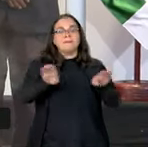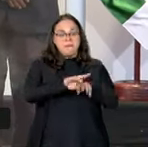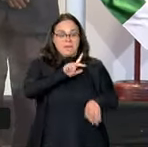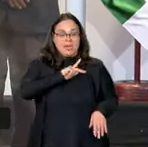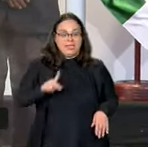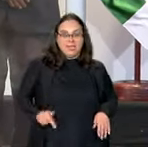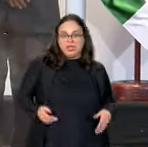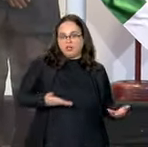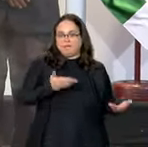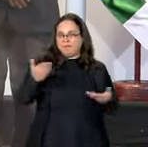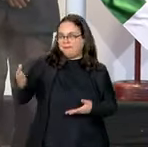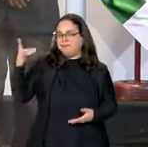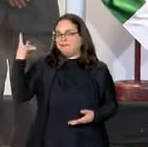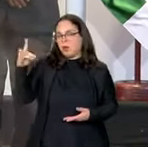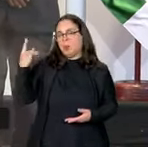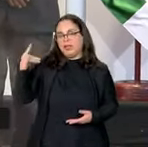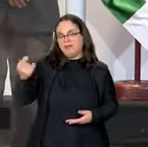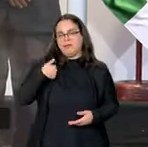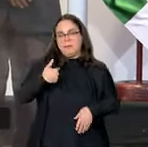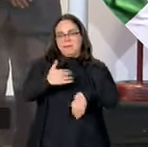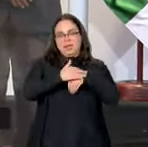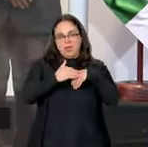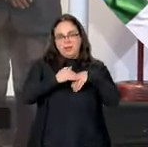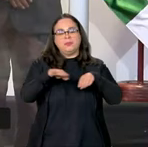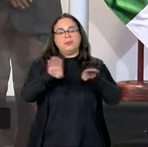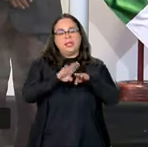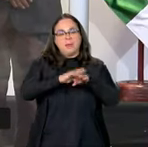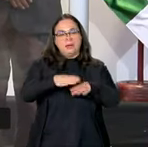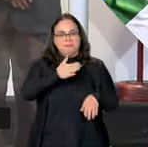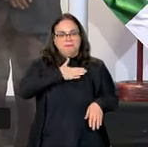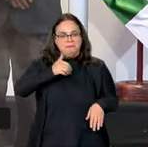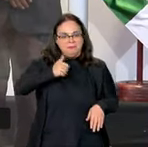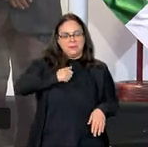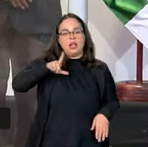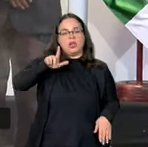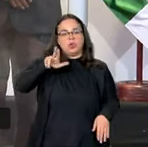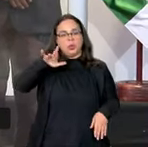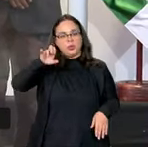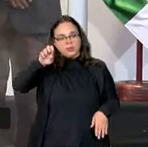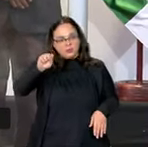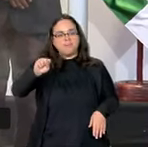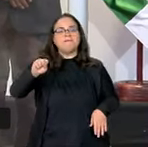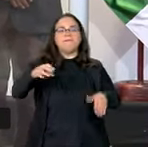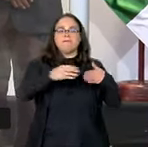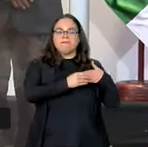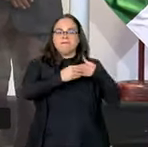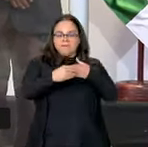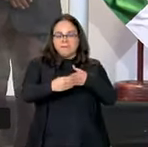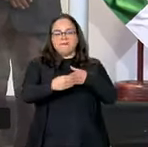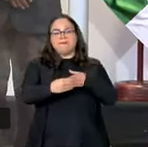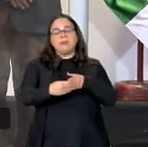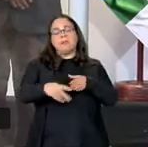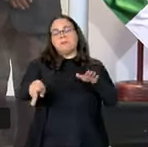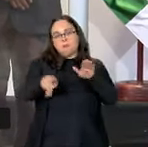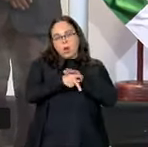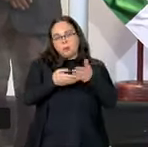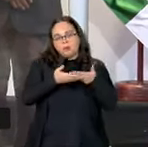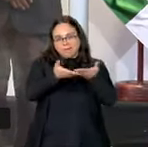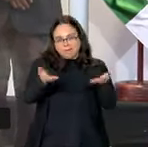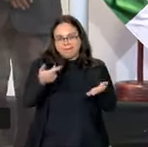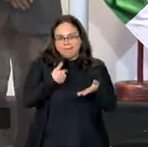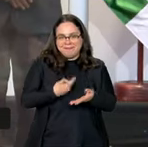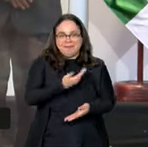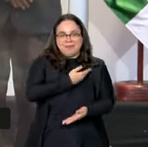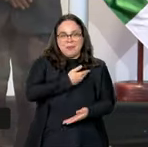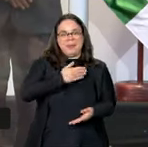Estado Plurinacional de Bolivia, y su señora Lourdes, dirigida Dura Romero, mi querida